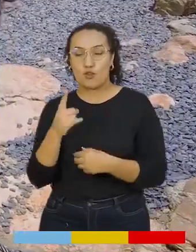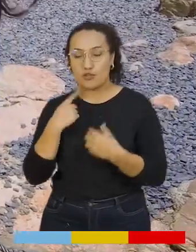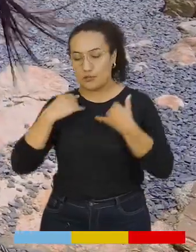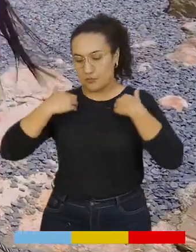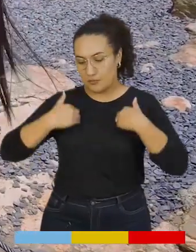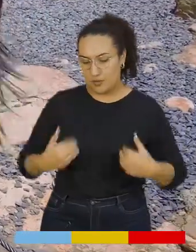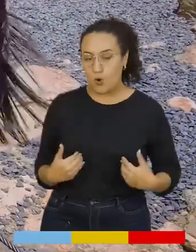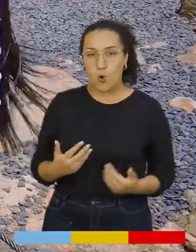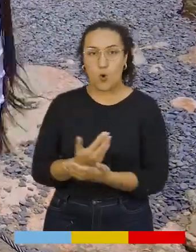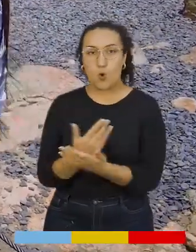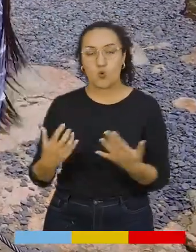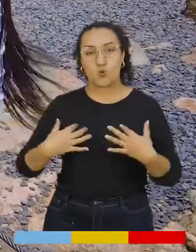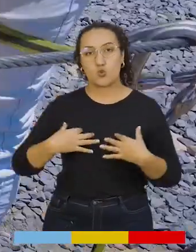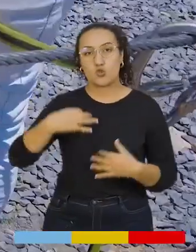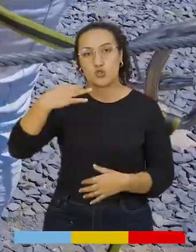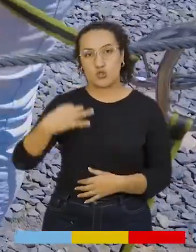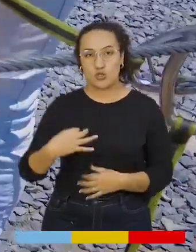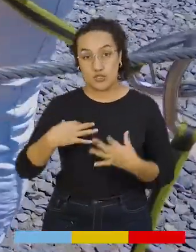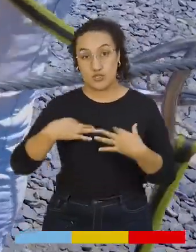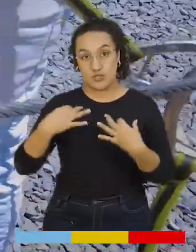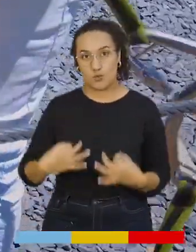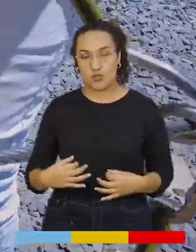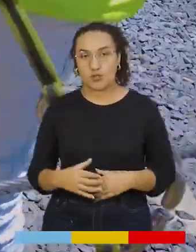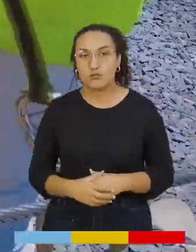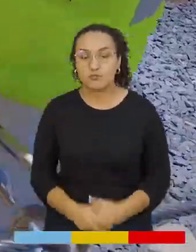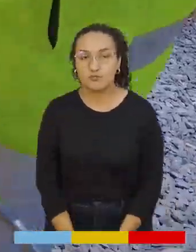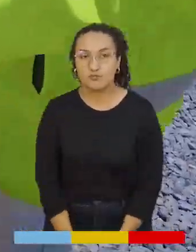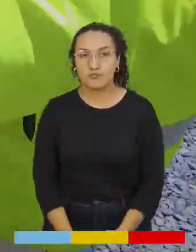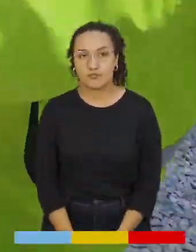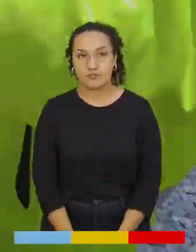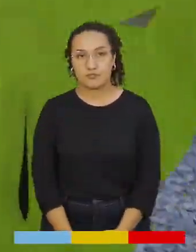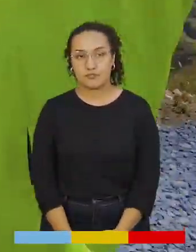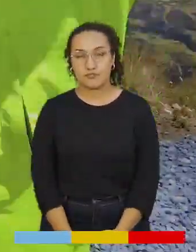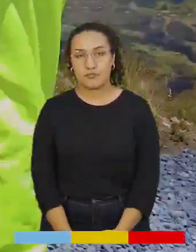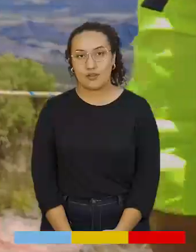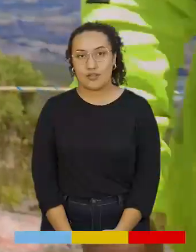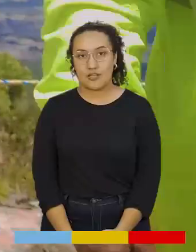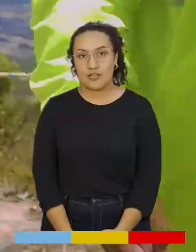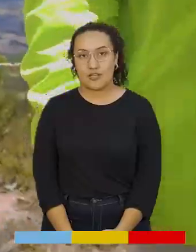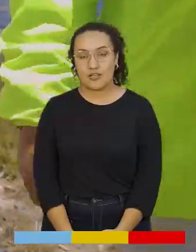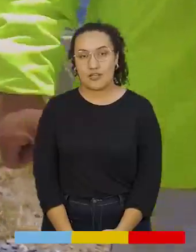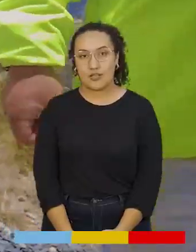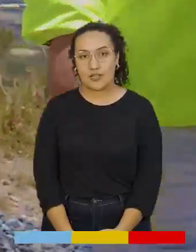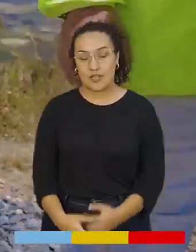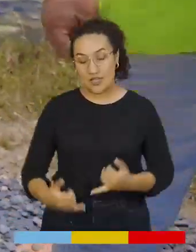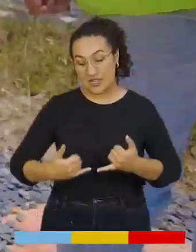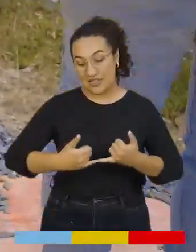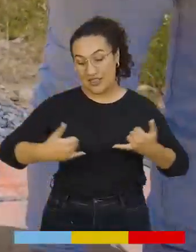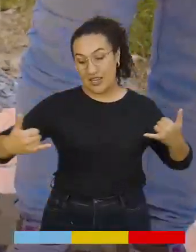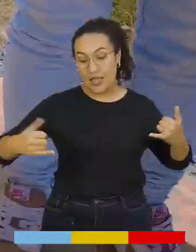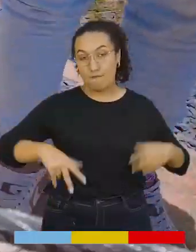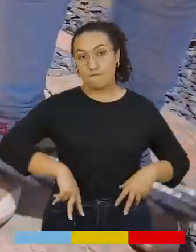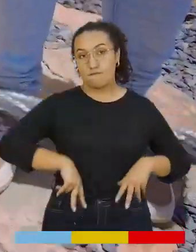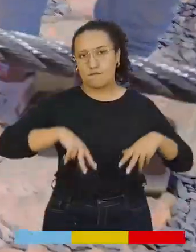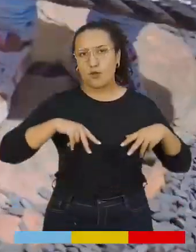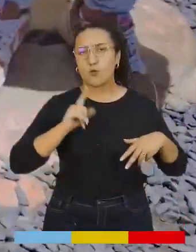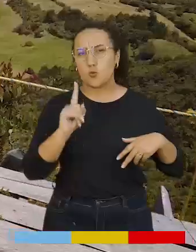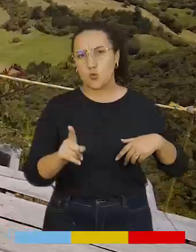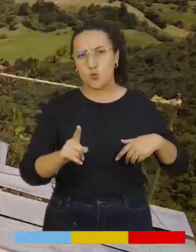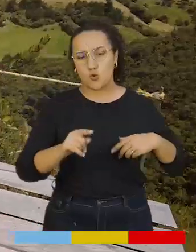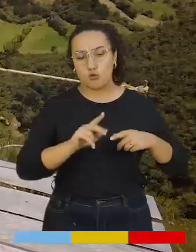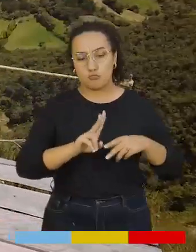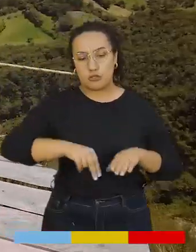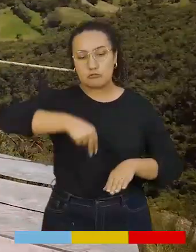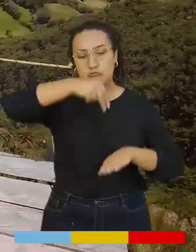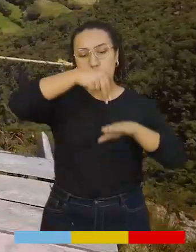Bueno, acá a Jessica le vamos a poner el arnés para que bajes por la línea de vida, ya que estamos a 3.350 de